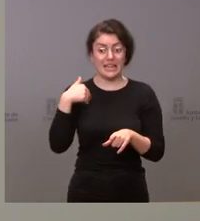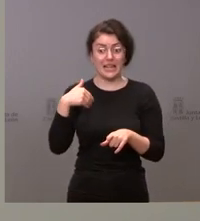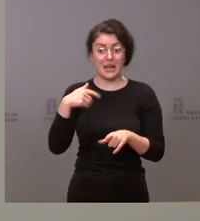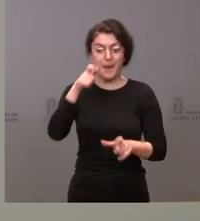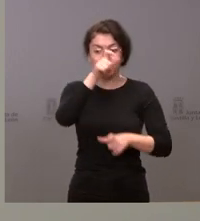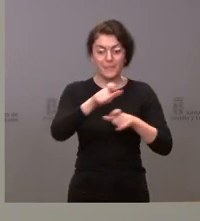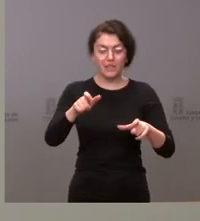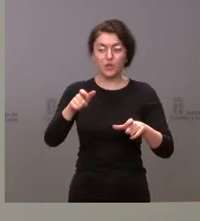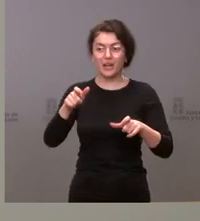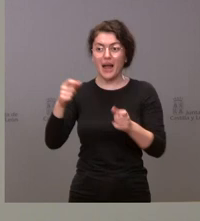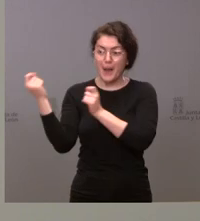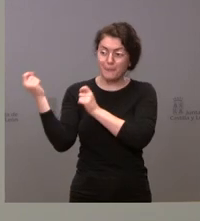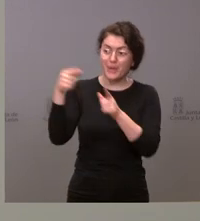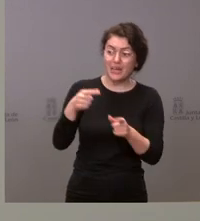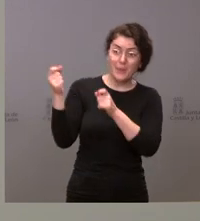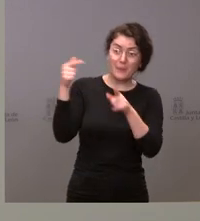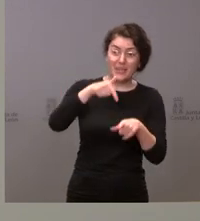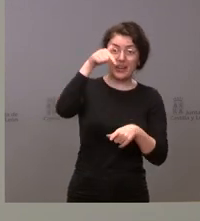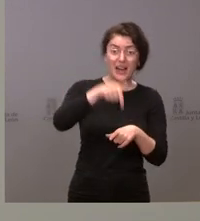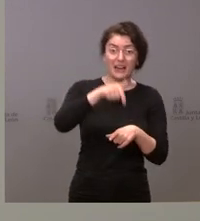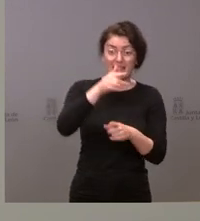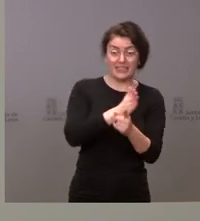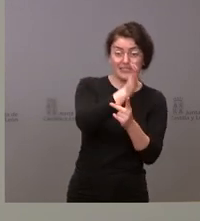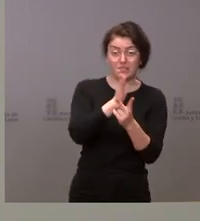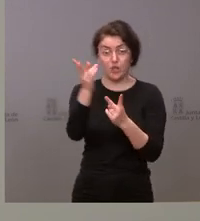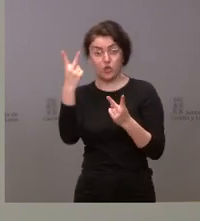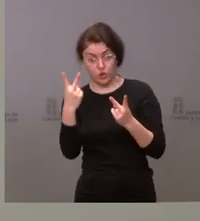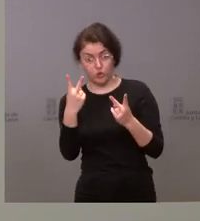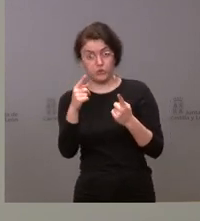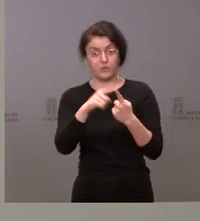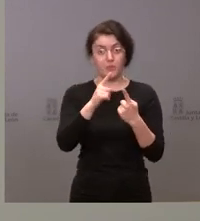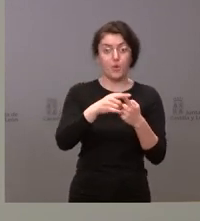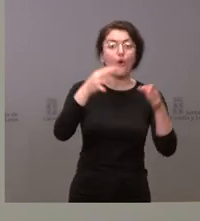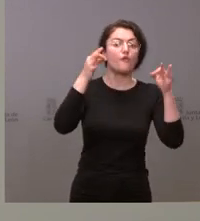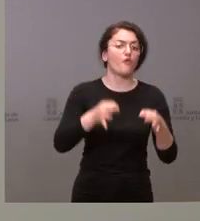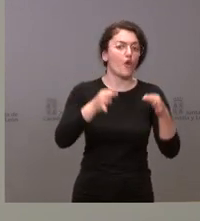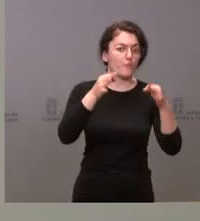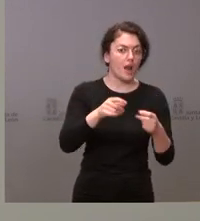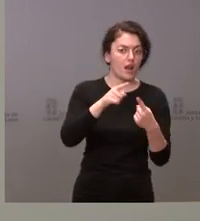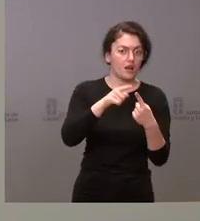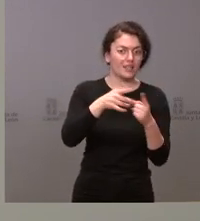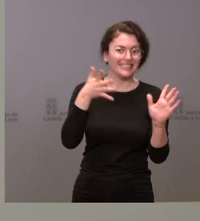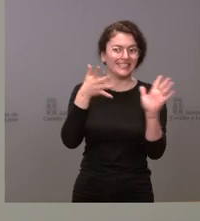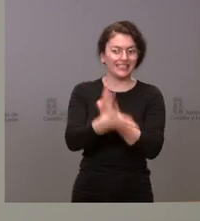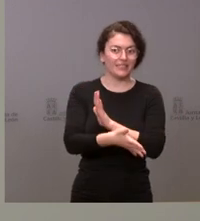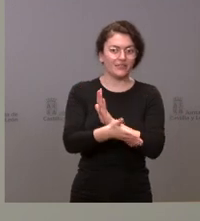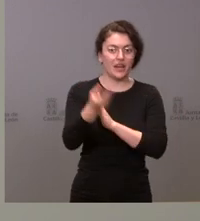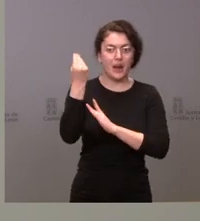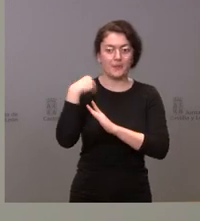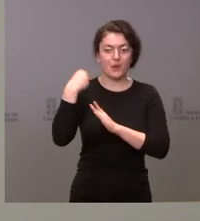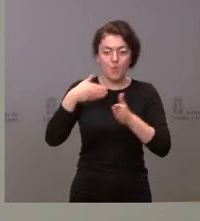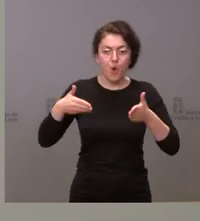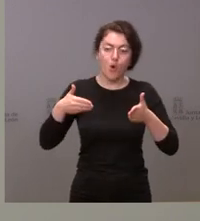procedentes de Ucrania a nuestra comunidad es una doble vía? Digamos que una vía formal y, en este caso, sería a través de los cauces